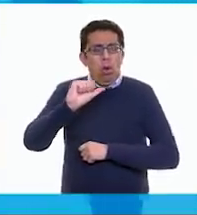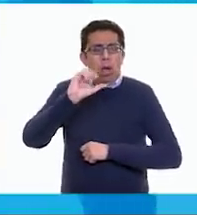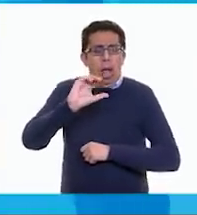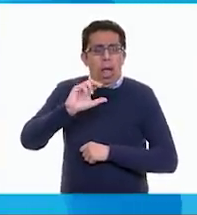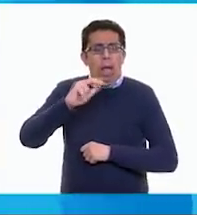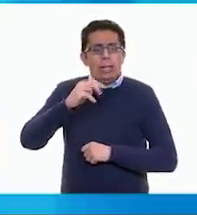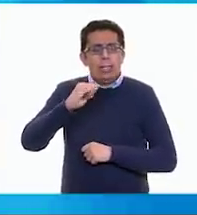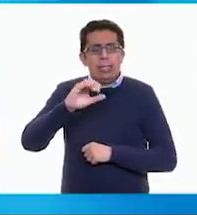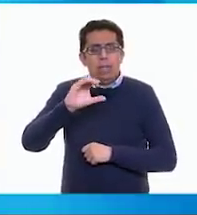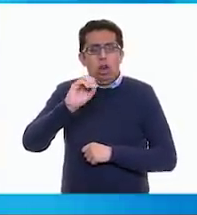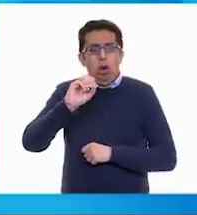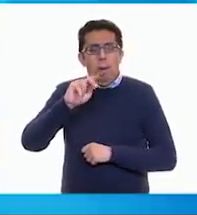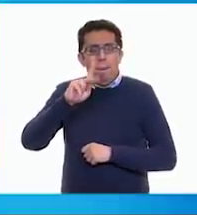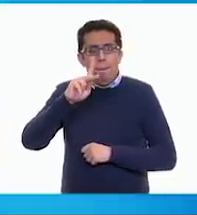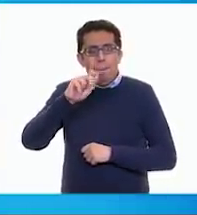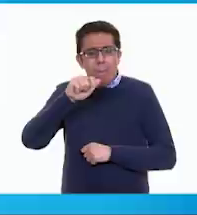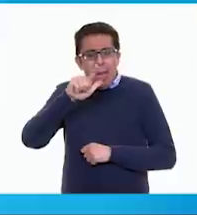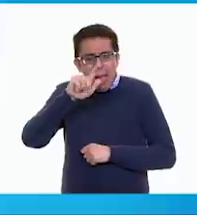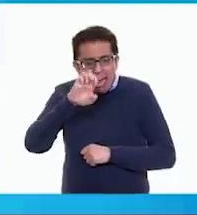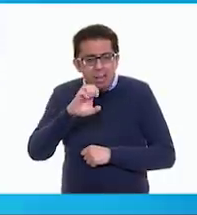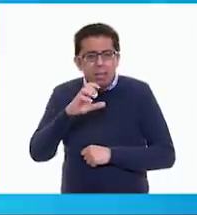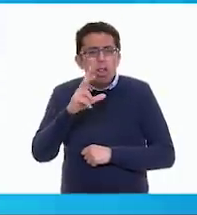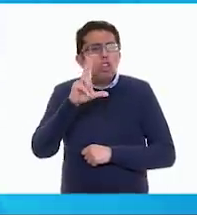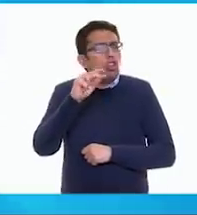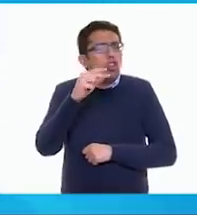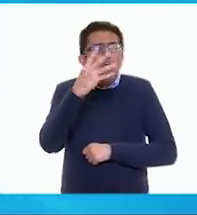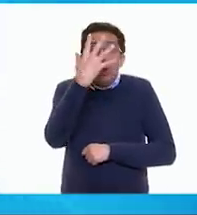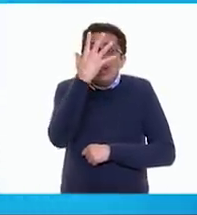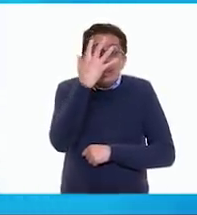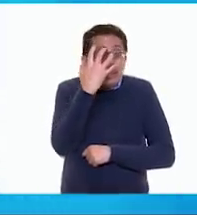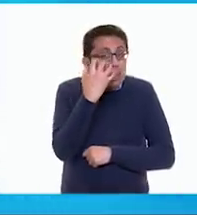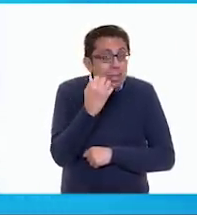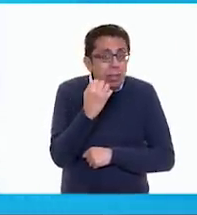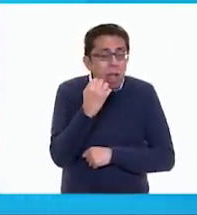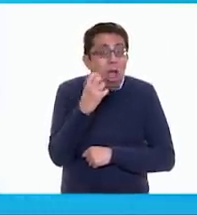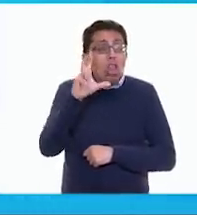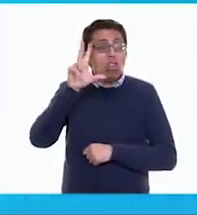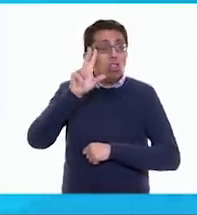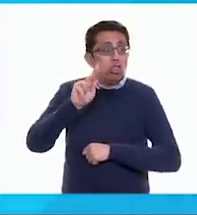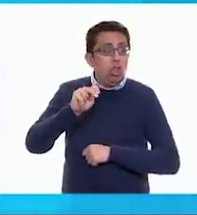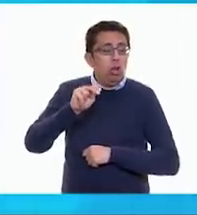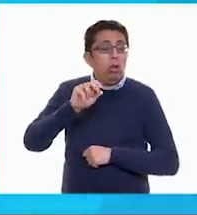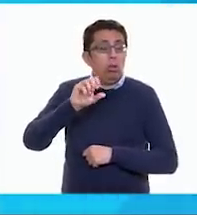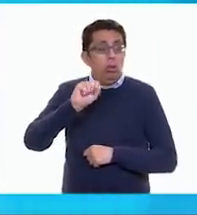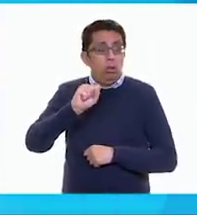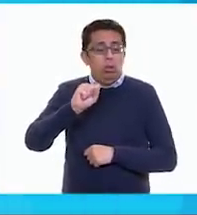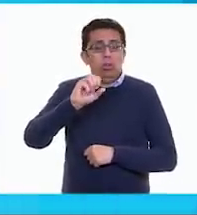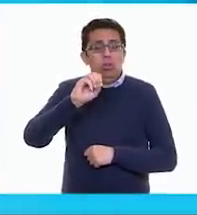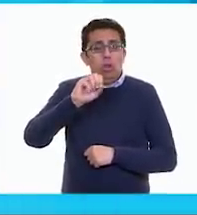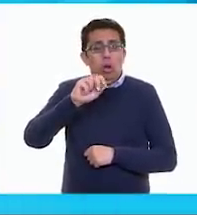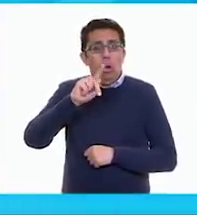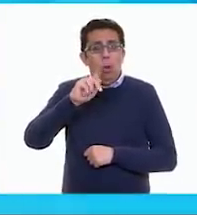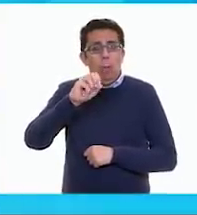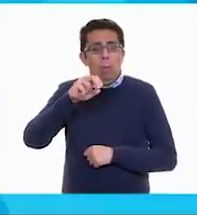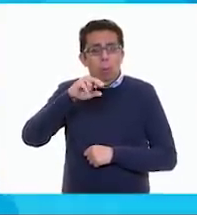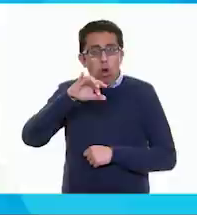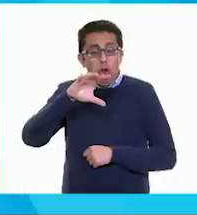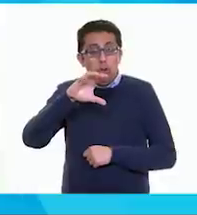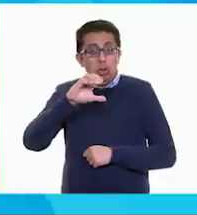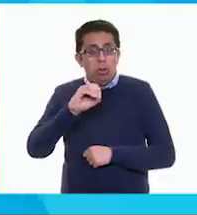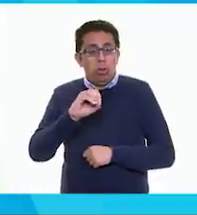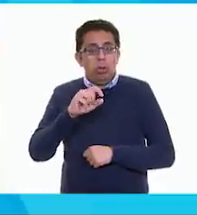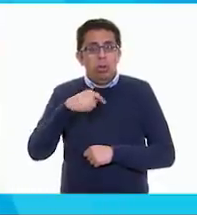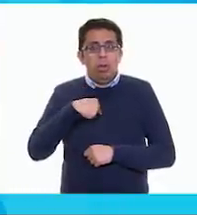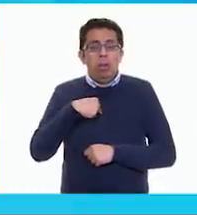pongas triste, no te sientas así. Y que no te dé el soponcio. ¿Qué es el soponcio? Que no